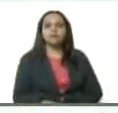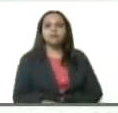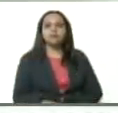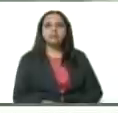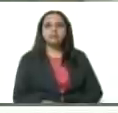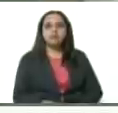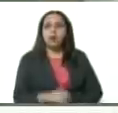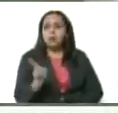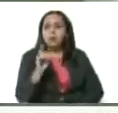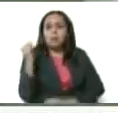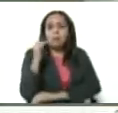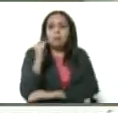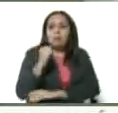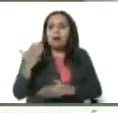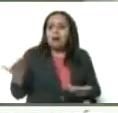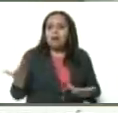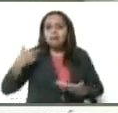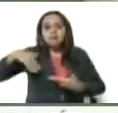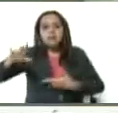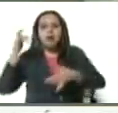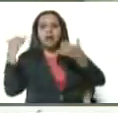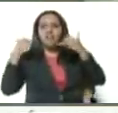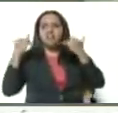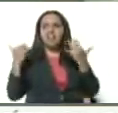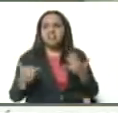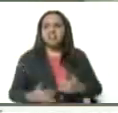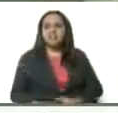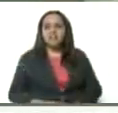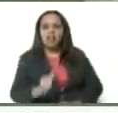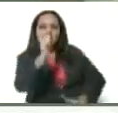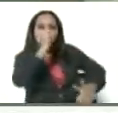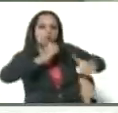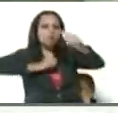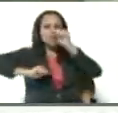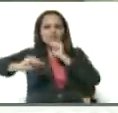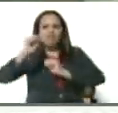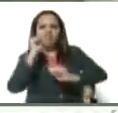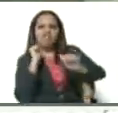Que no le para, que se va para fiesta, que se pone, mira, a darle a la cañandonga.